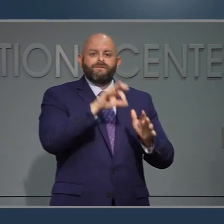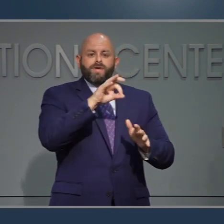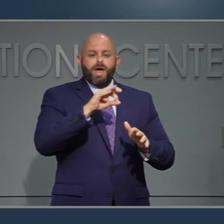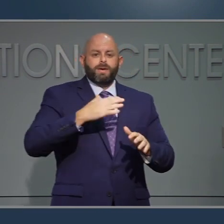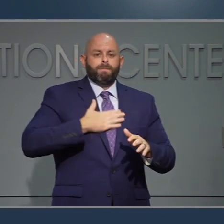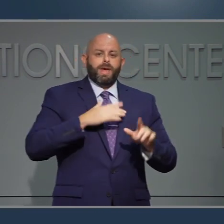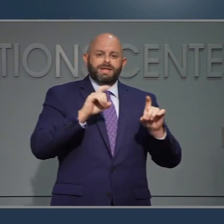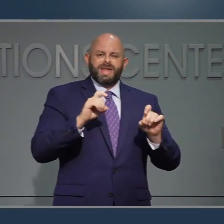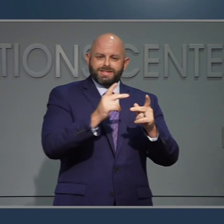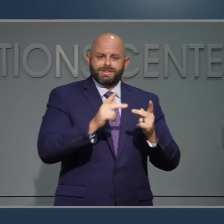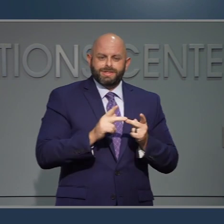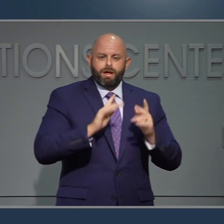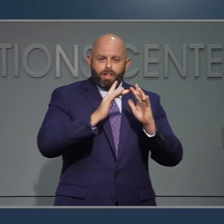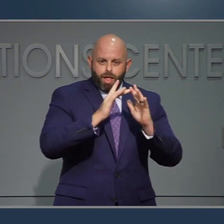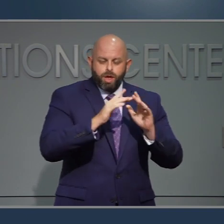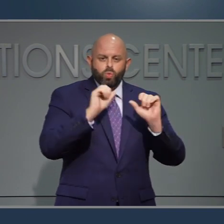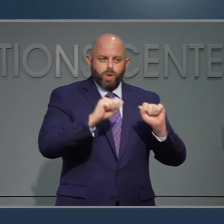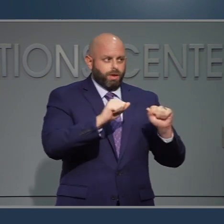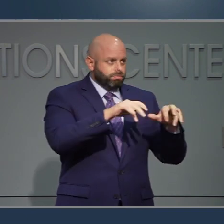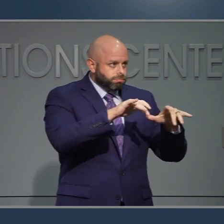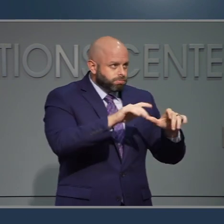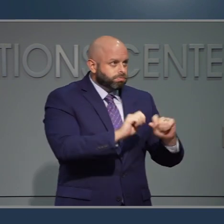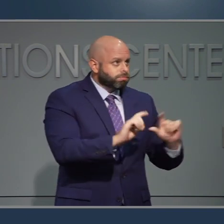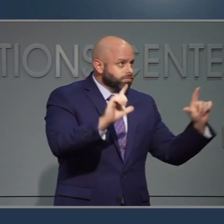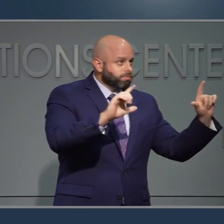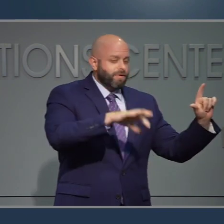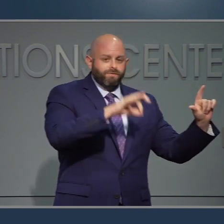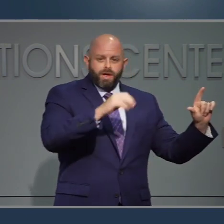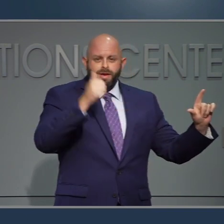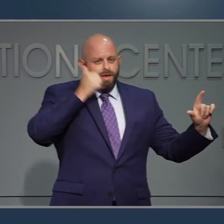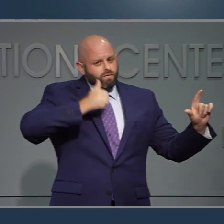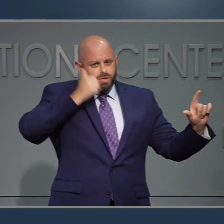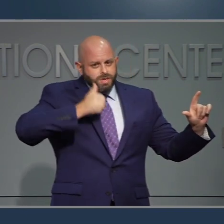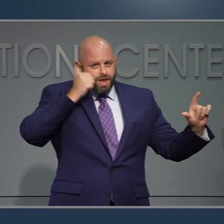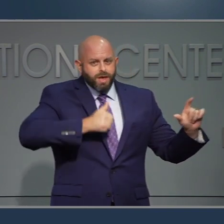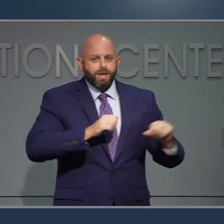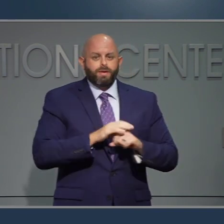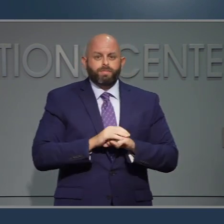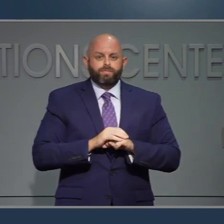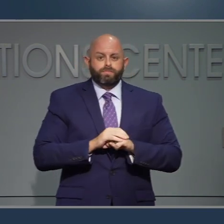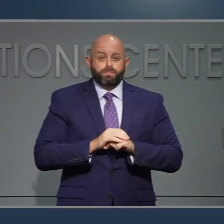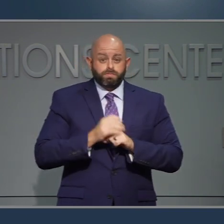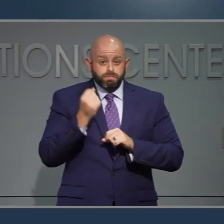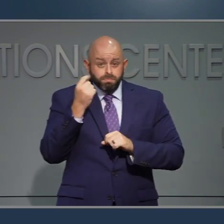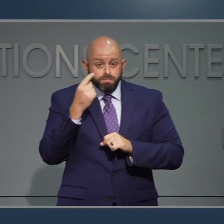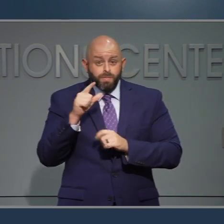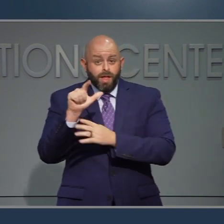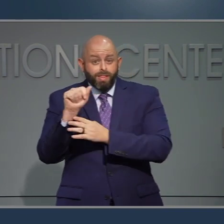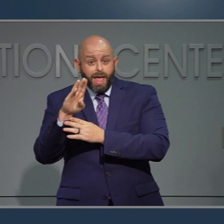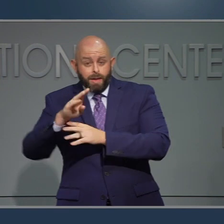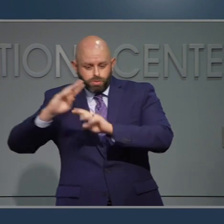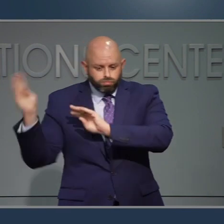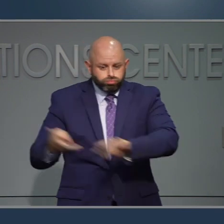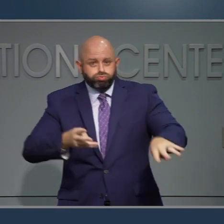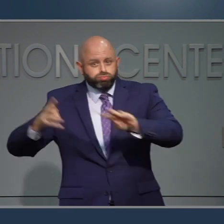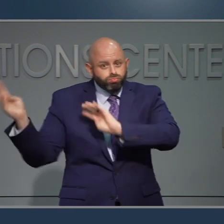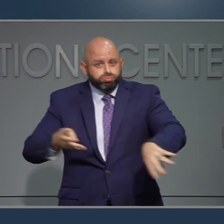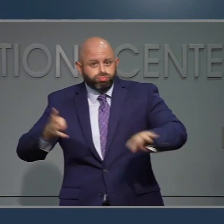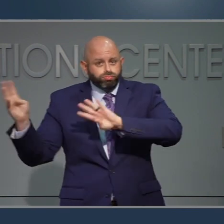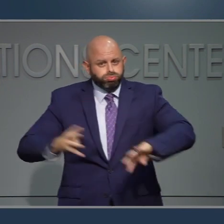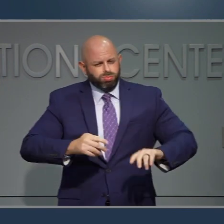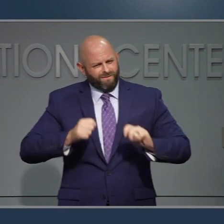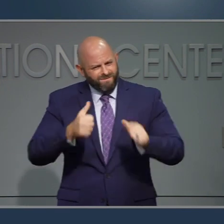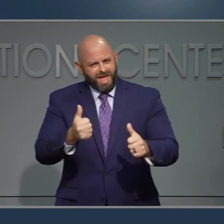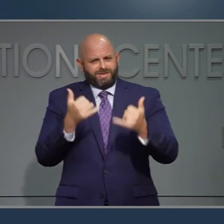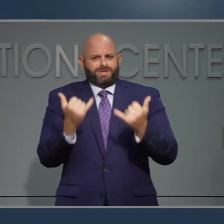de find my testing site. Y las buenas noticias, estas son pruebas y también el tiempo de regreso de pruebas